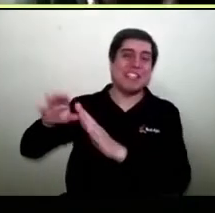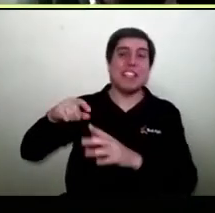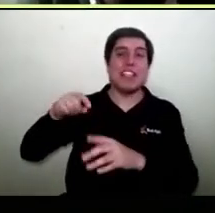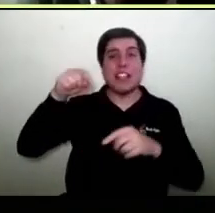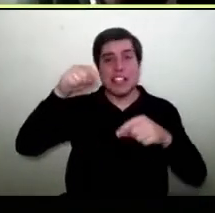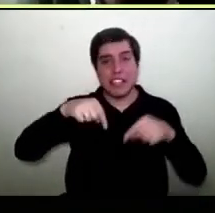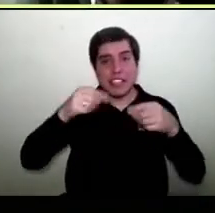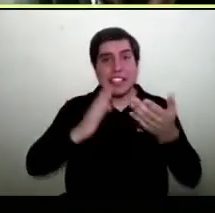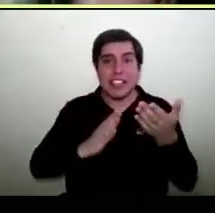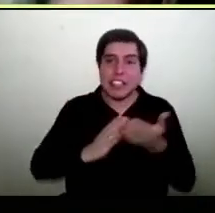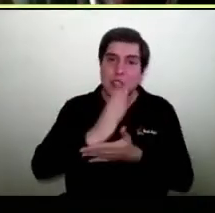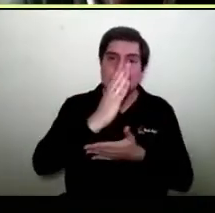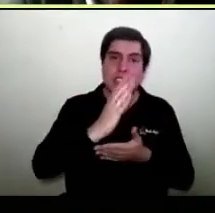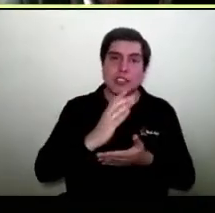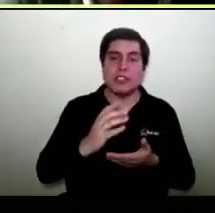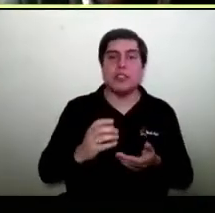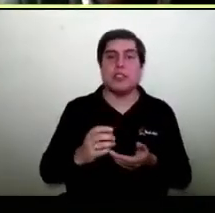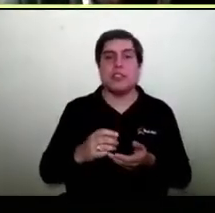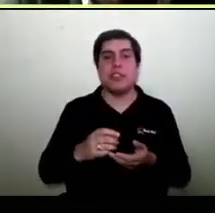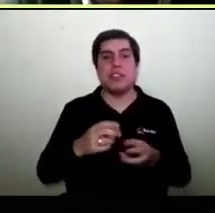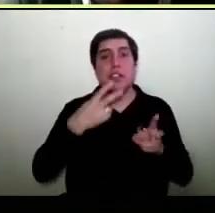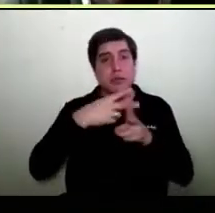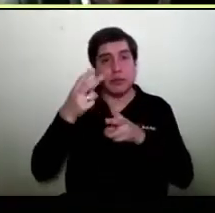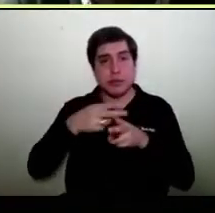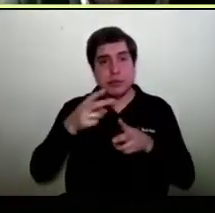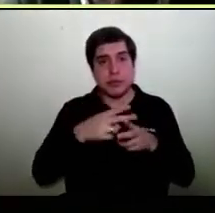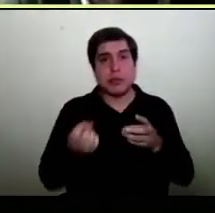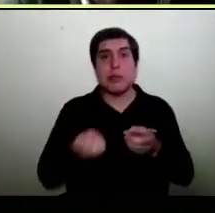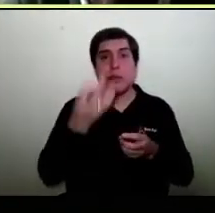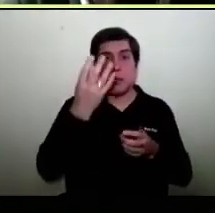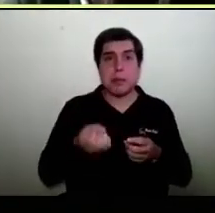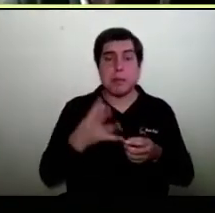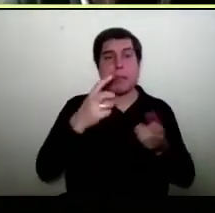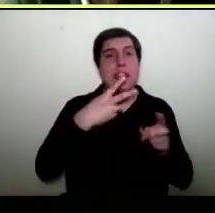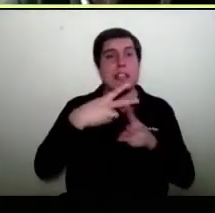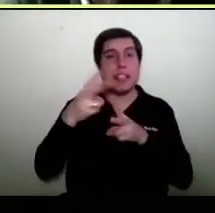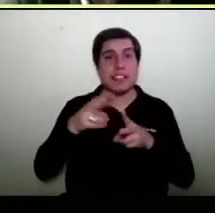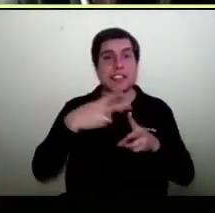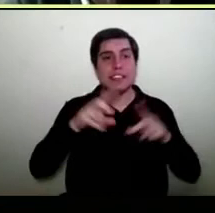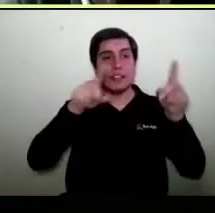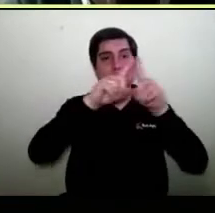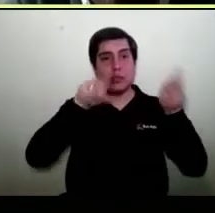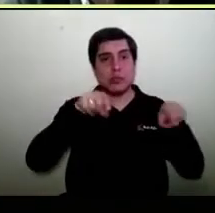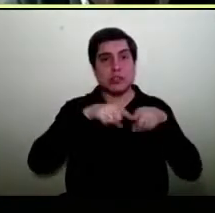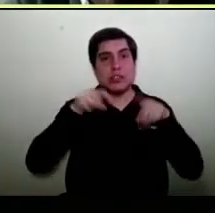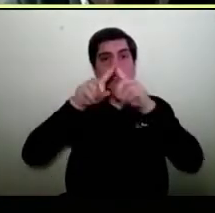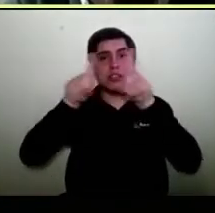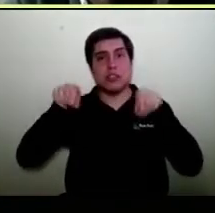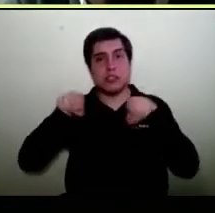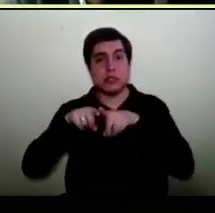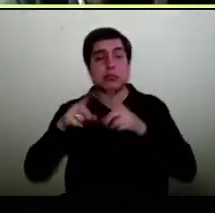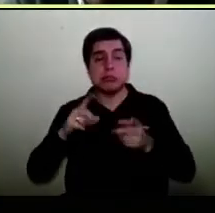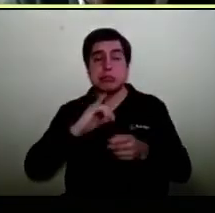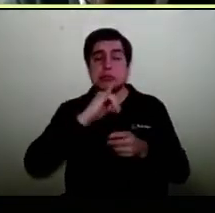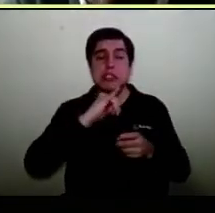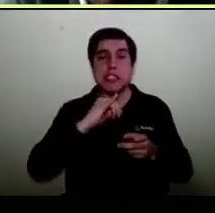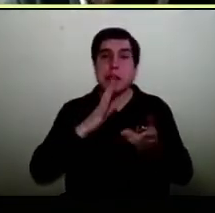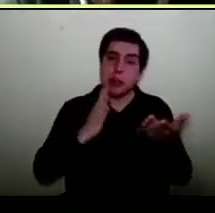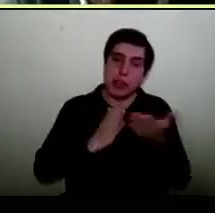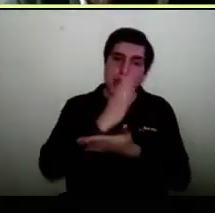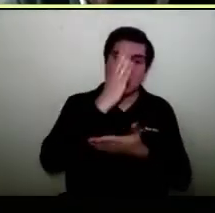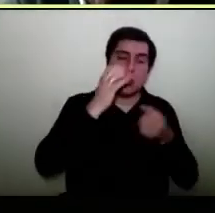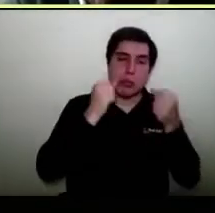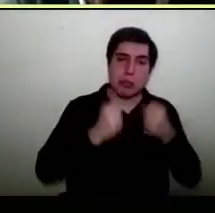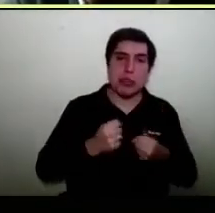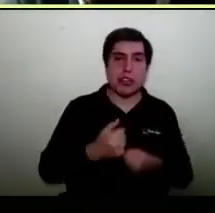es el ABC, vas a tener que construir tu propia tienda, sí, vas a tener que construir tu propia tienda, pero vas a ir partir hoy día,